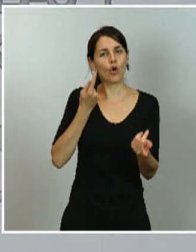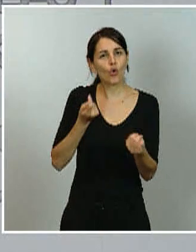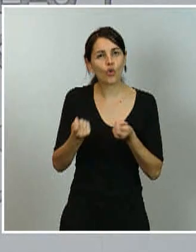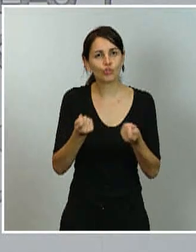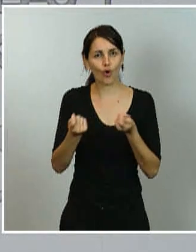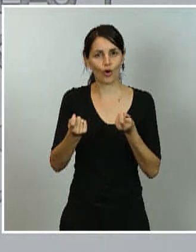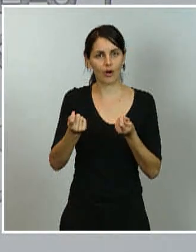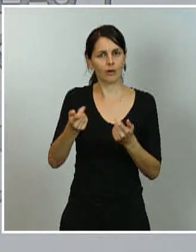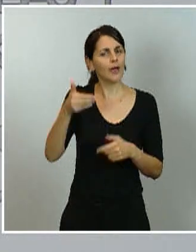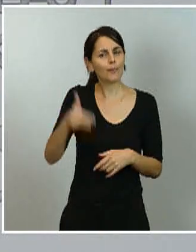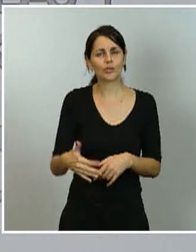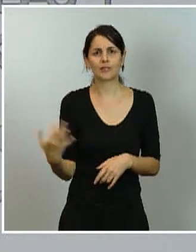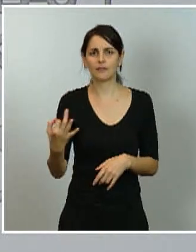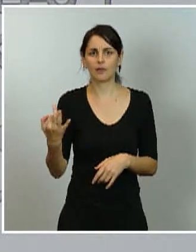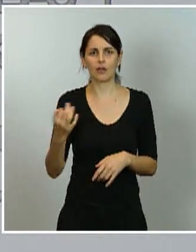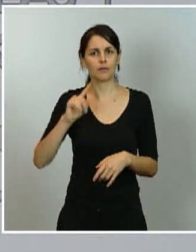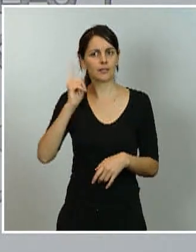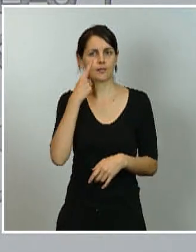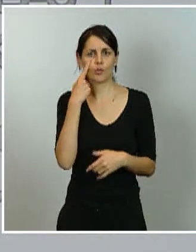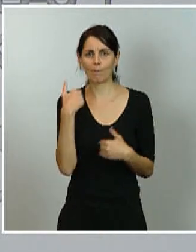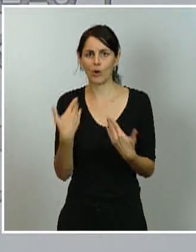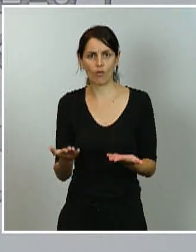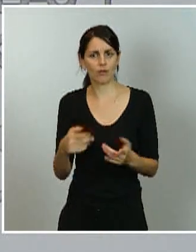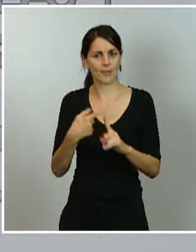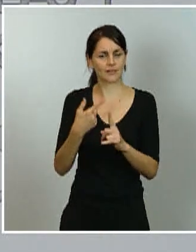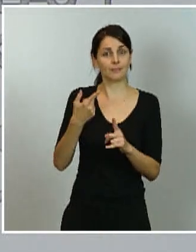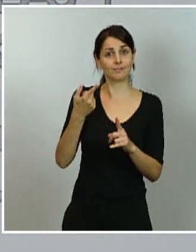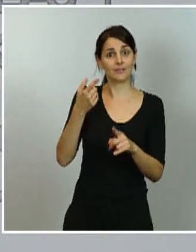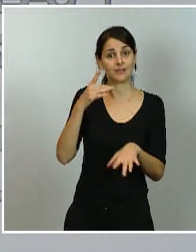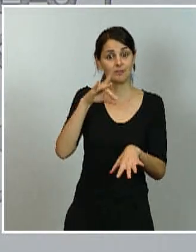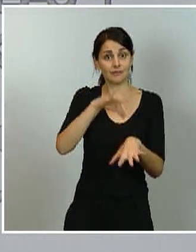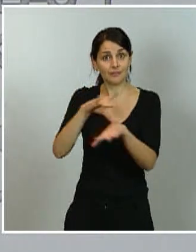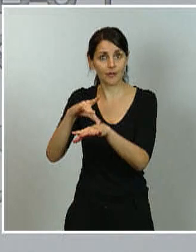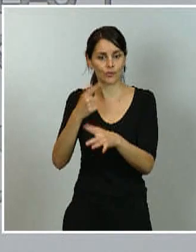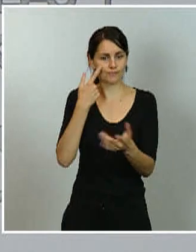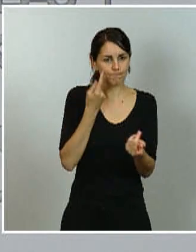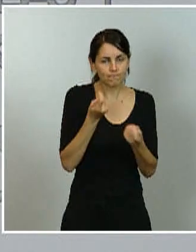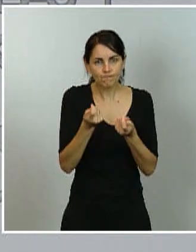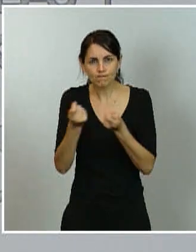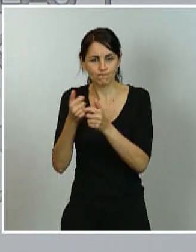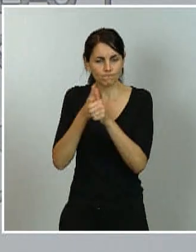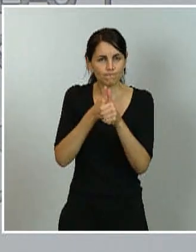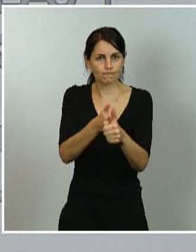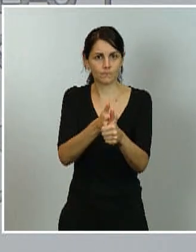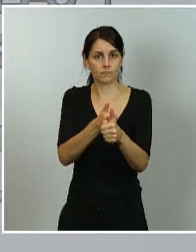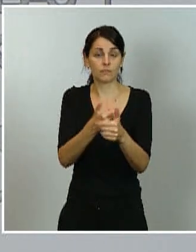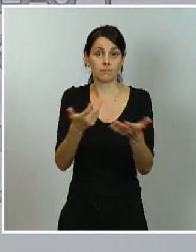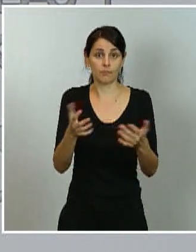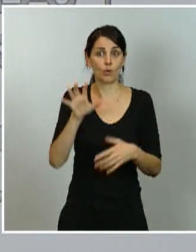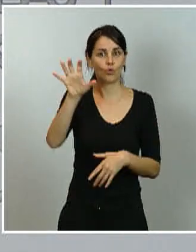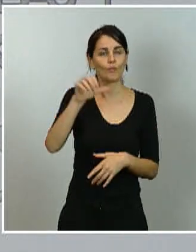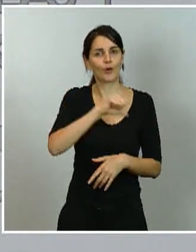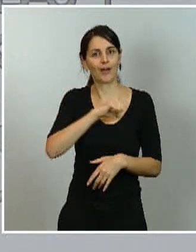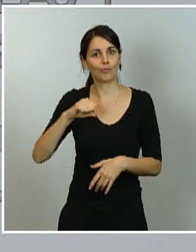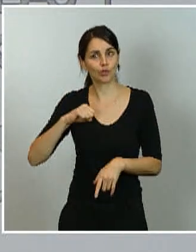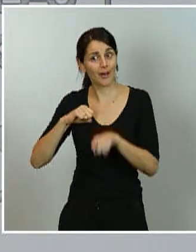la vigilancia y aislamiento de los casos, pues son las comunidades autónomas las que tienen la primera actitud de reacción y de respuesta y